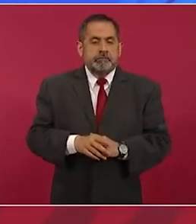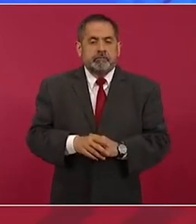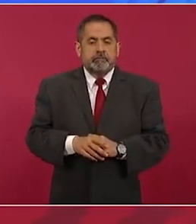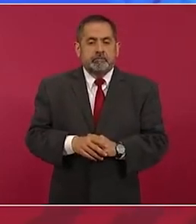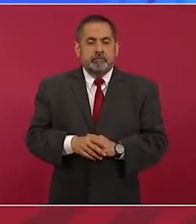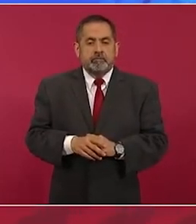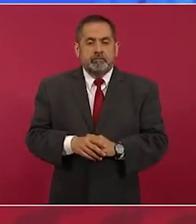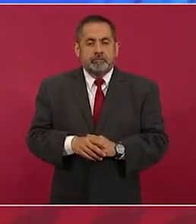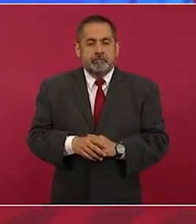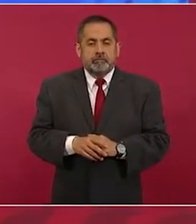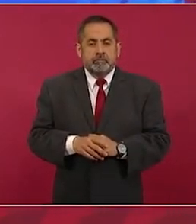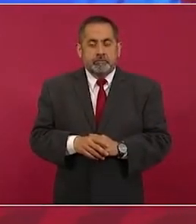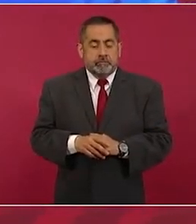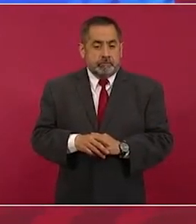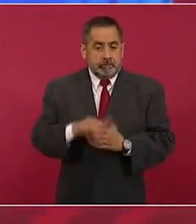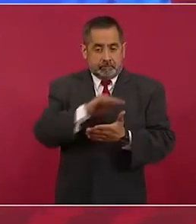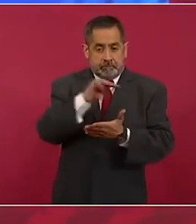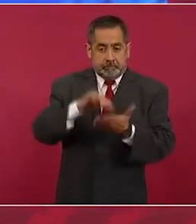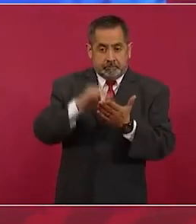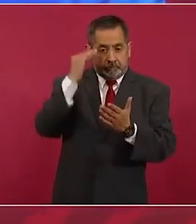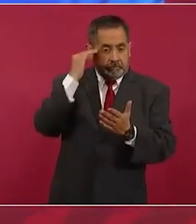desde Mérida